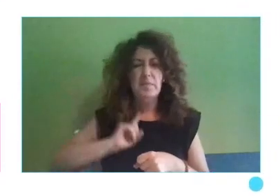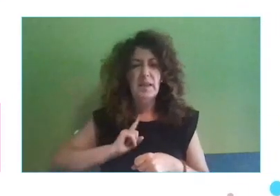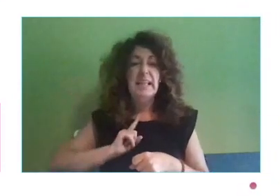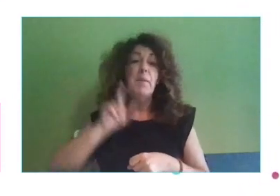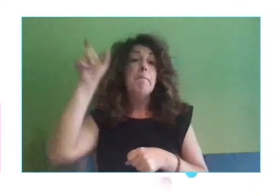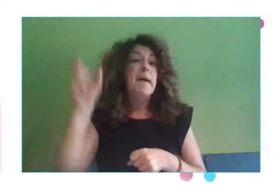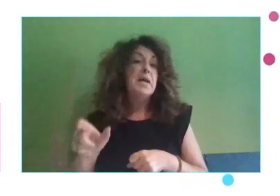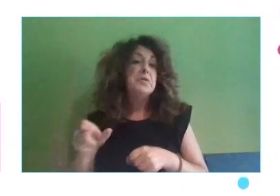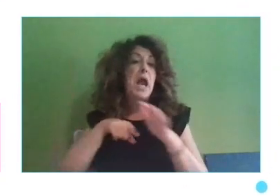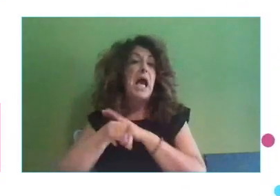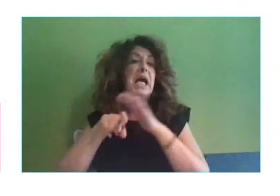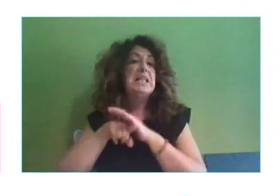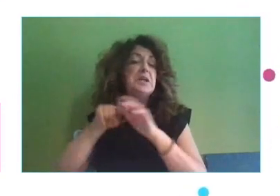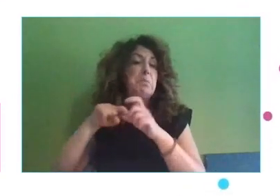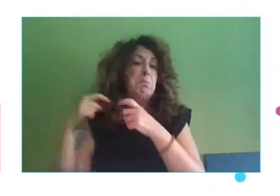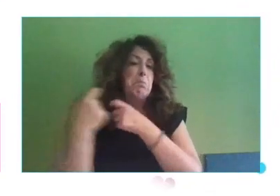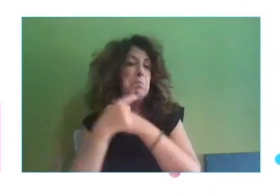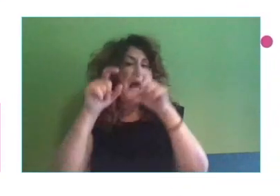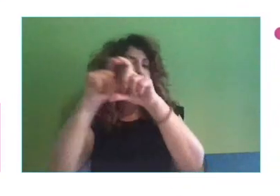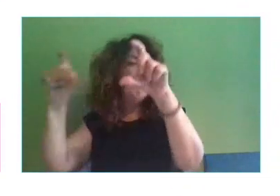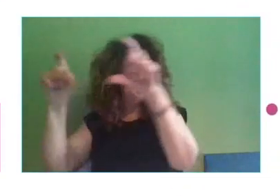acompañarlas en ese tiempo.